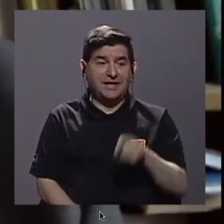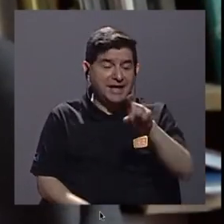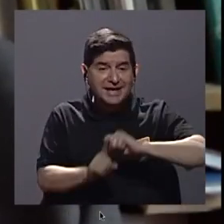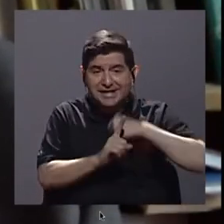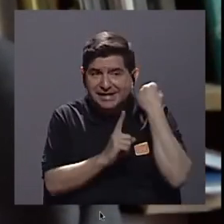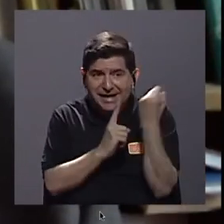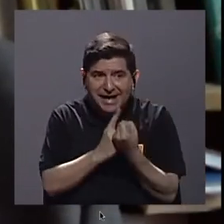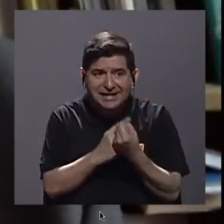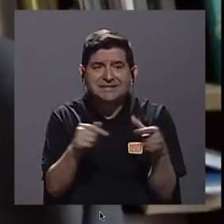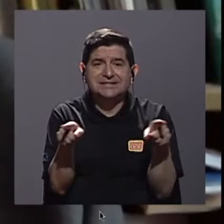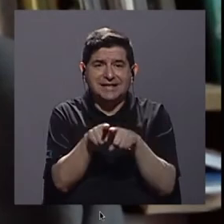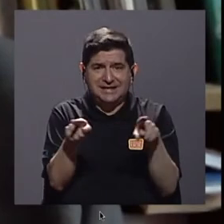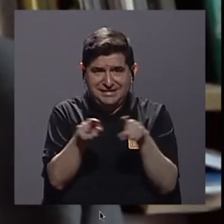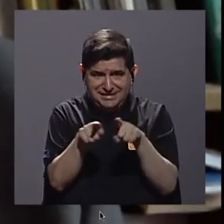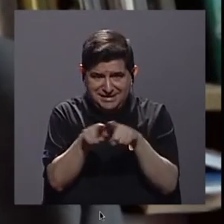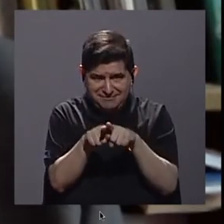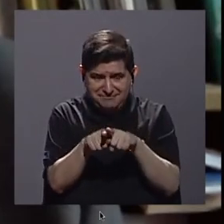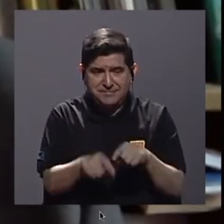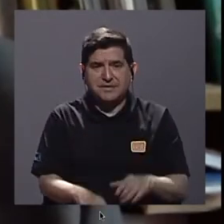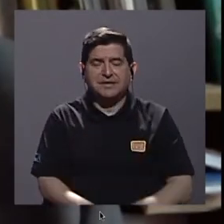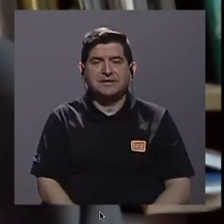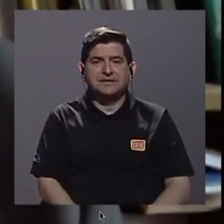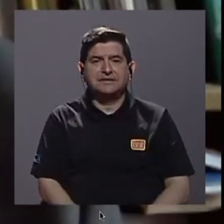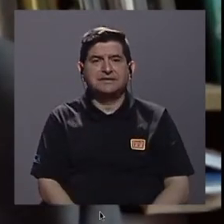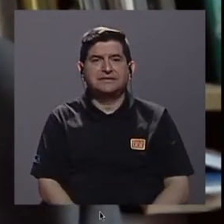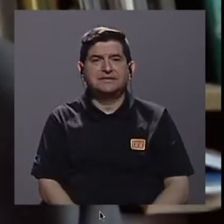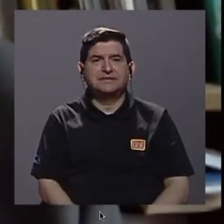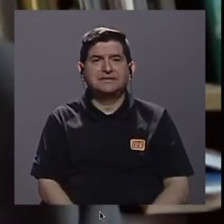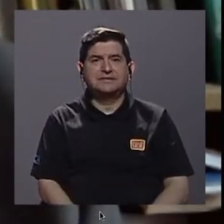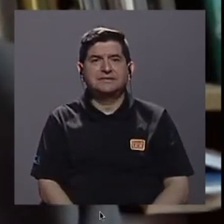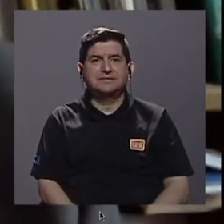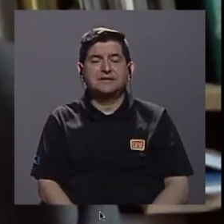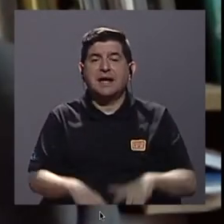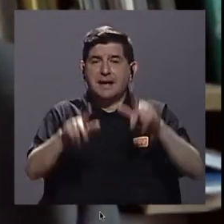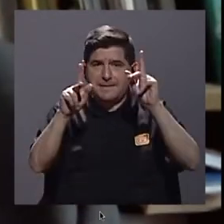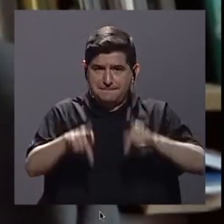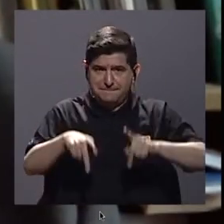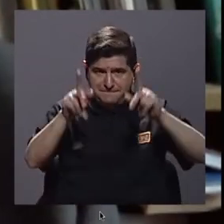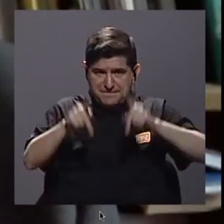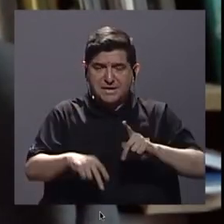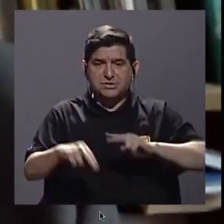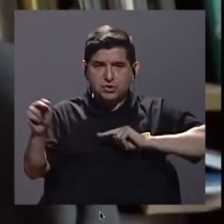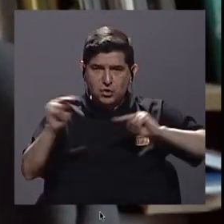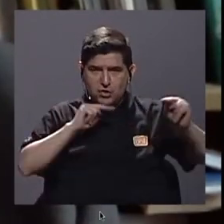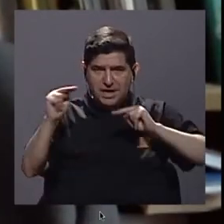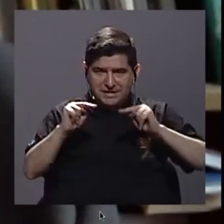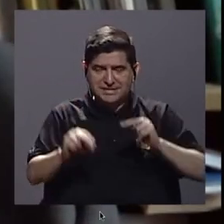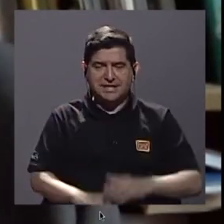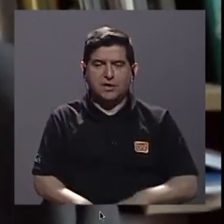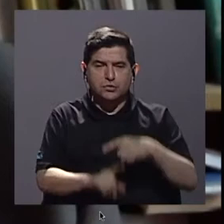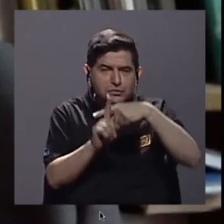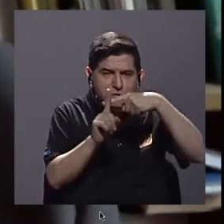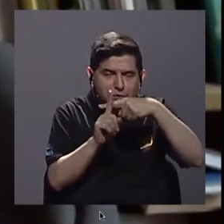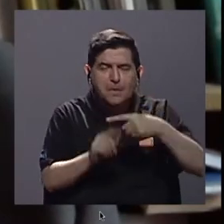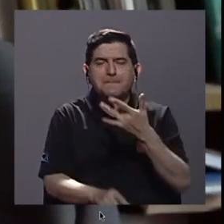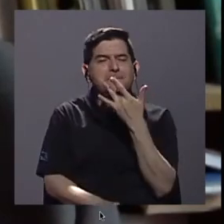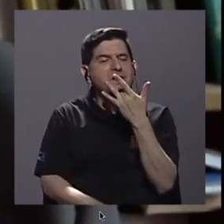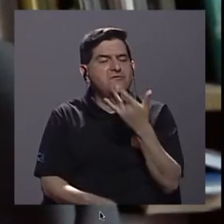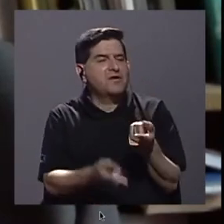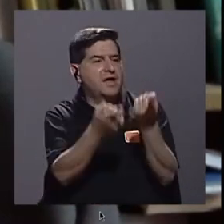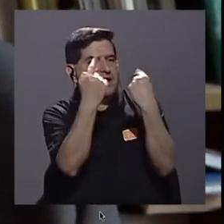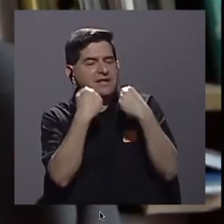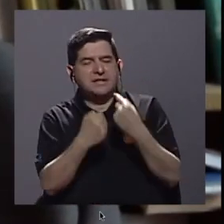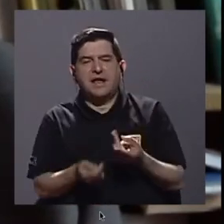eso también hace que quienes están en el negocio de la intermediación a veces prefieran traer